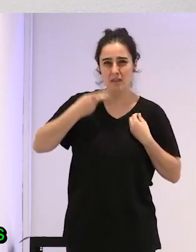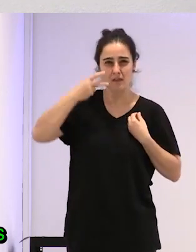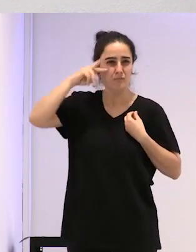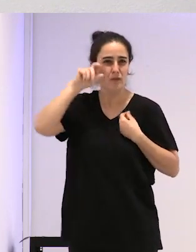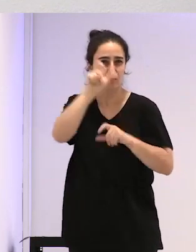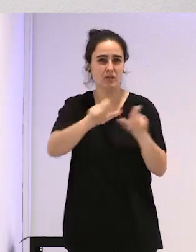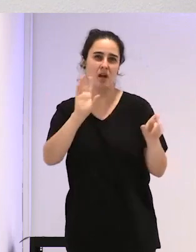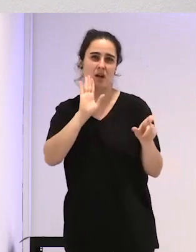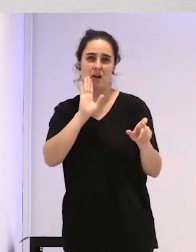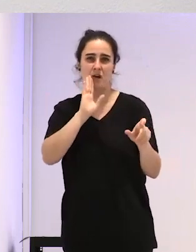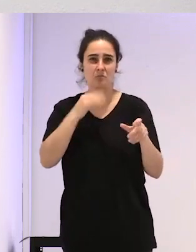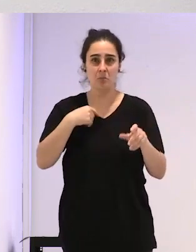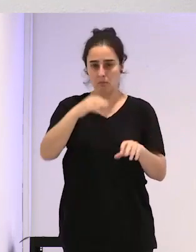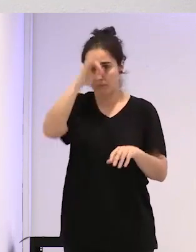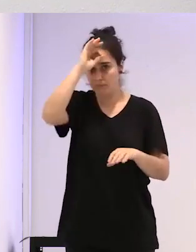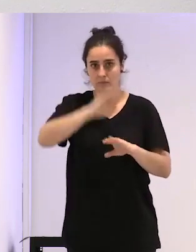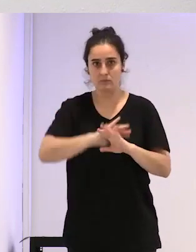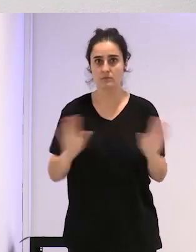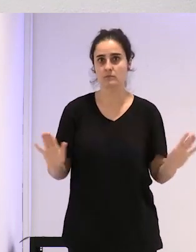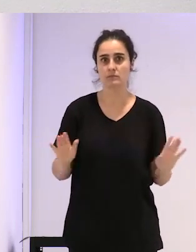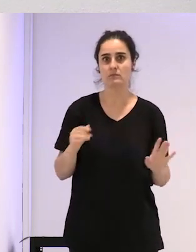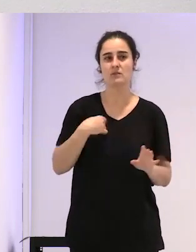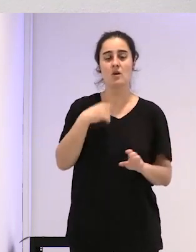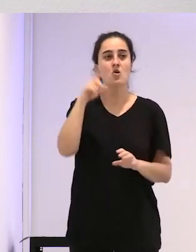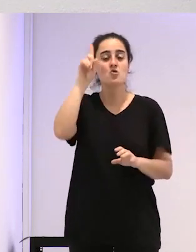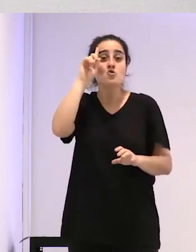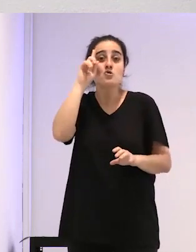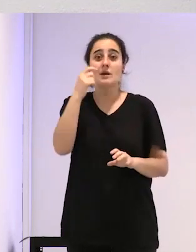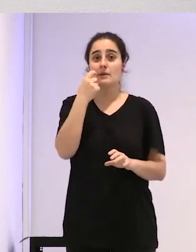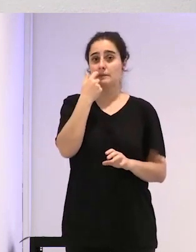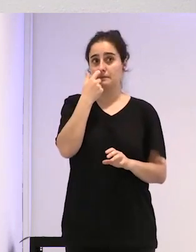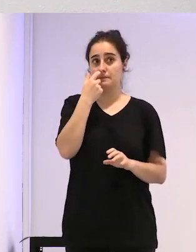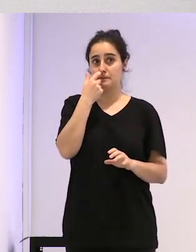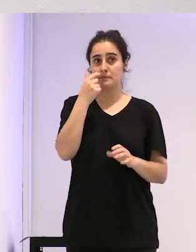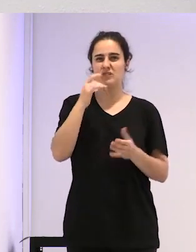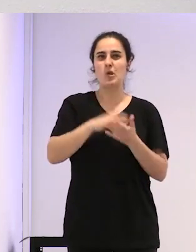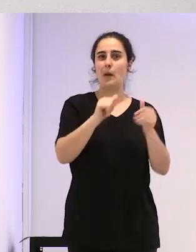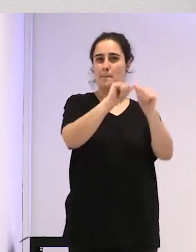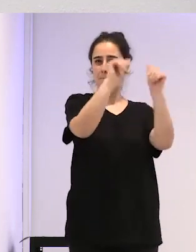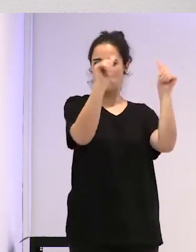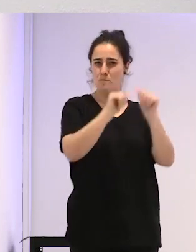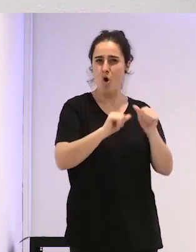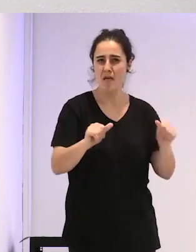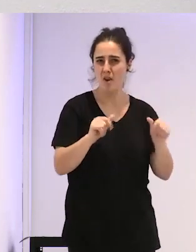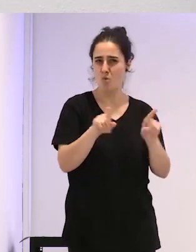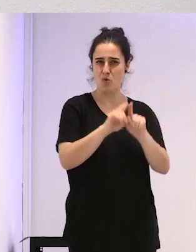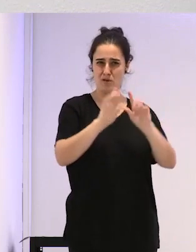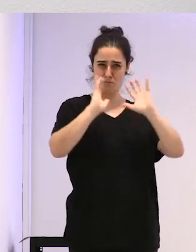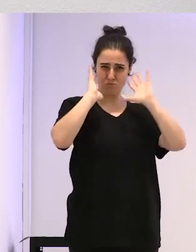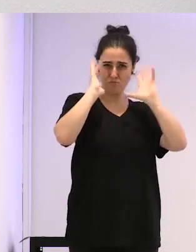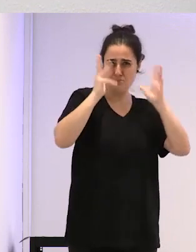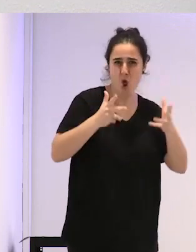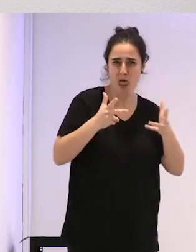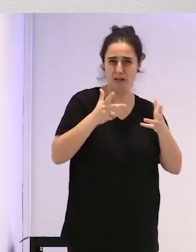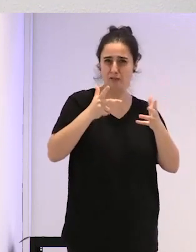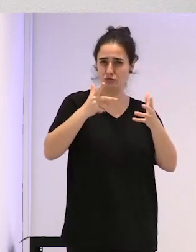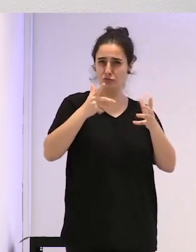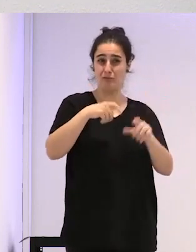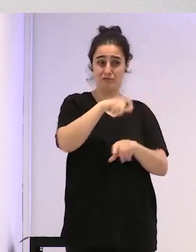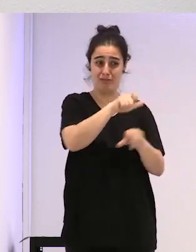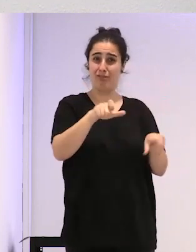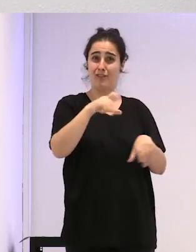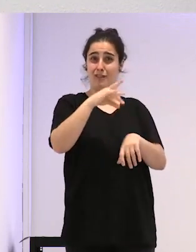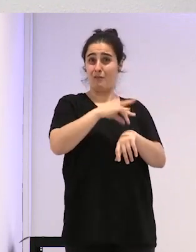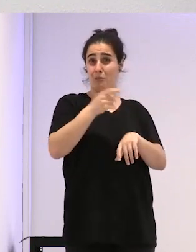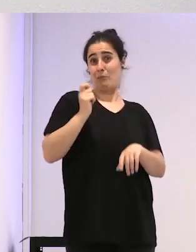personas. No tenía ni idea de que había un modelo súper violento y agresivo de los profesionales de